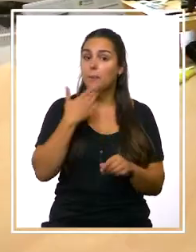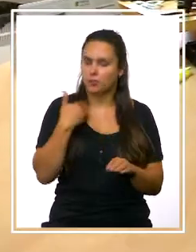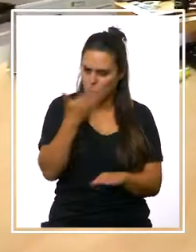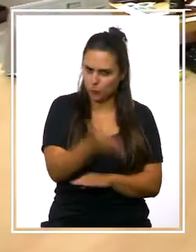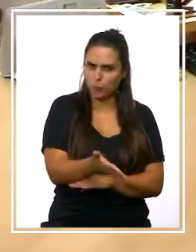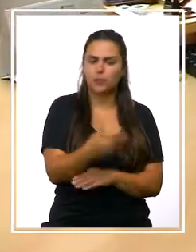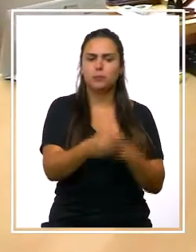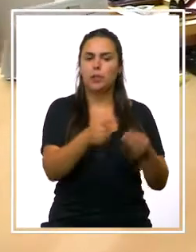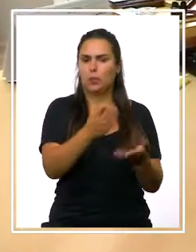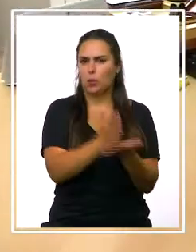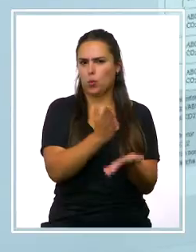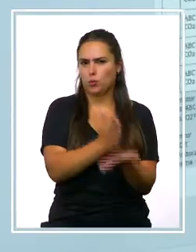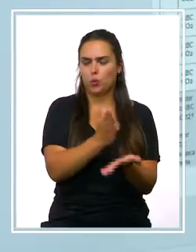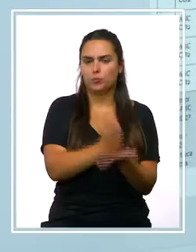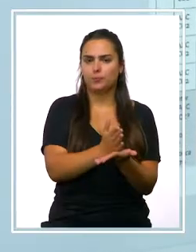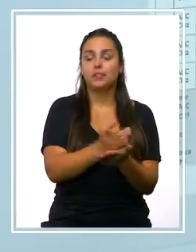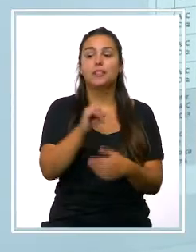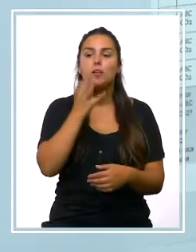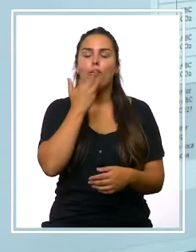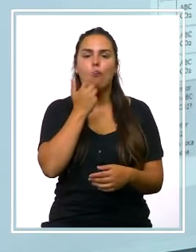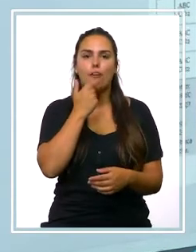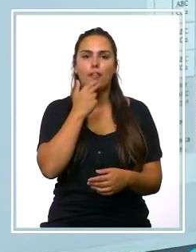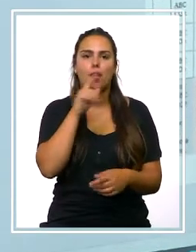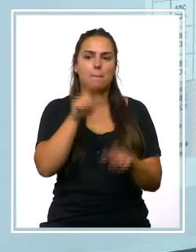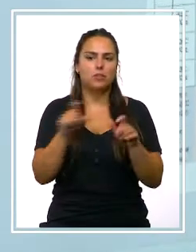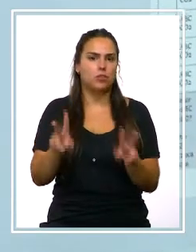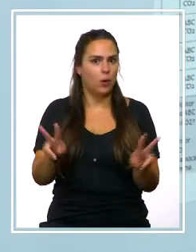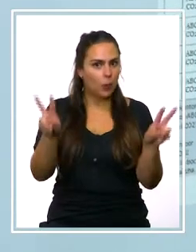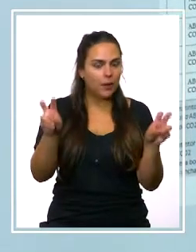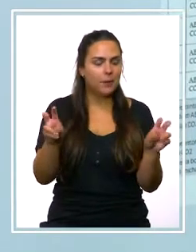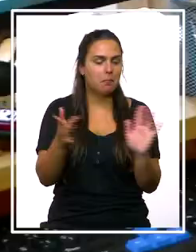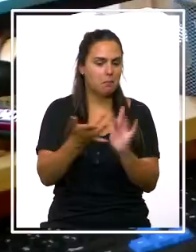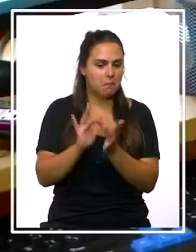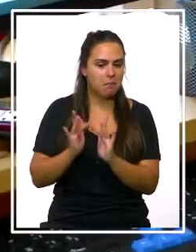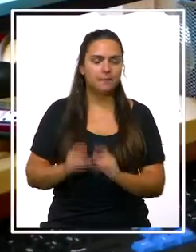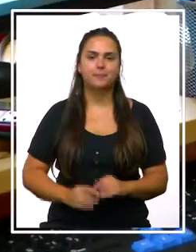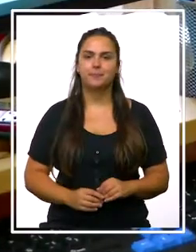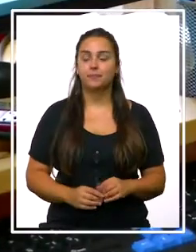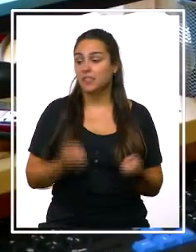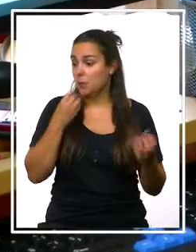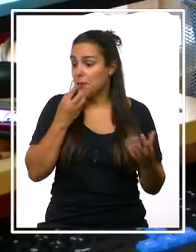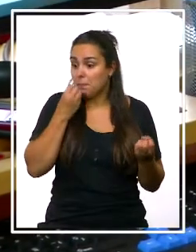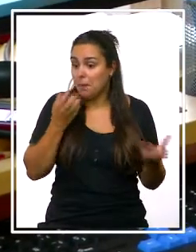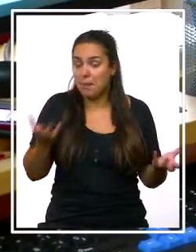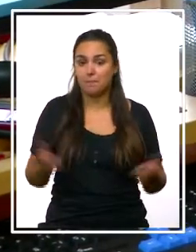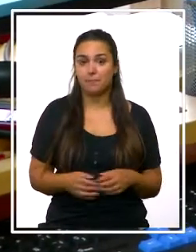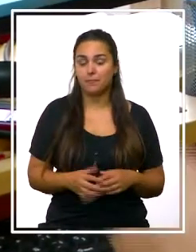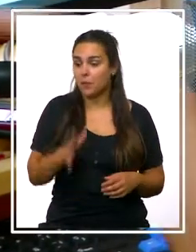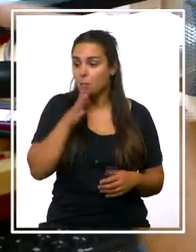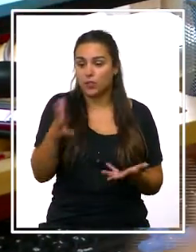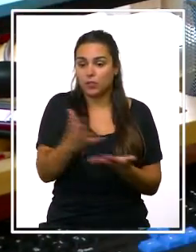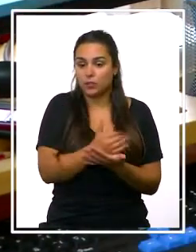Mérida y he hecho un curso allí, he conocido a gente nueva y en fin, porque